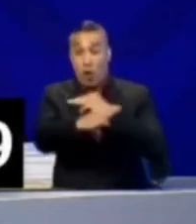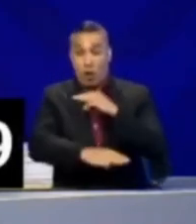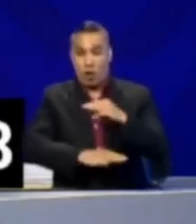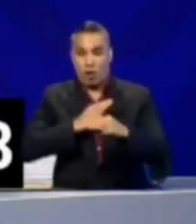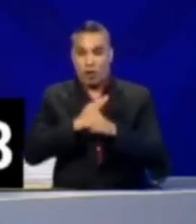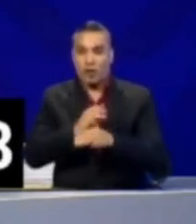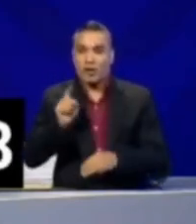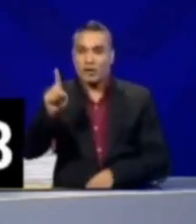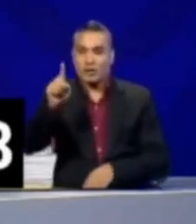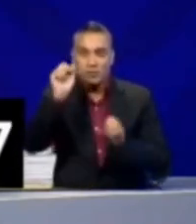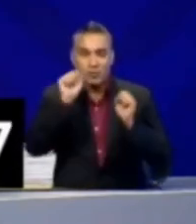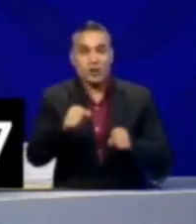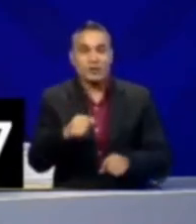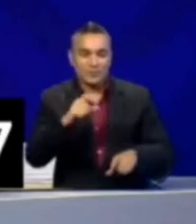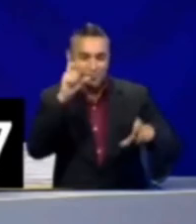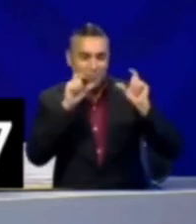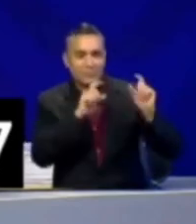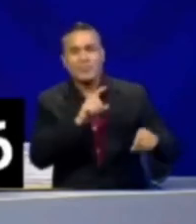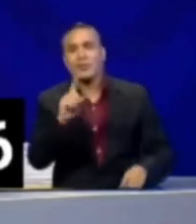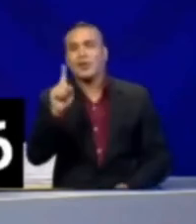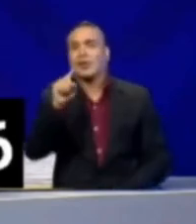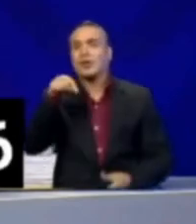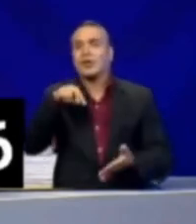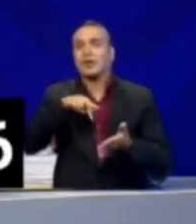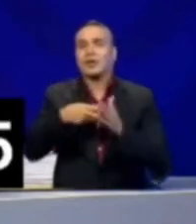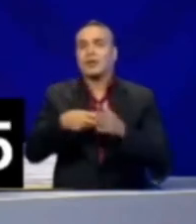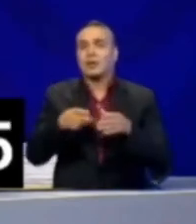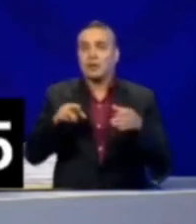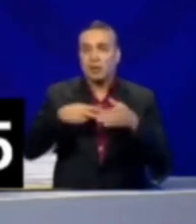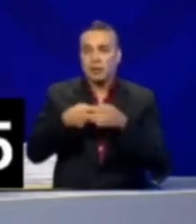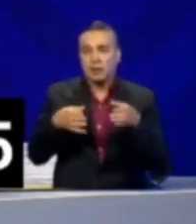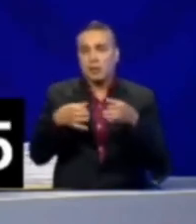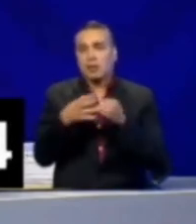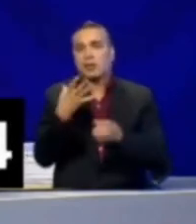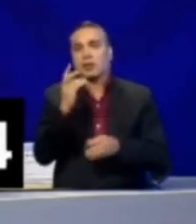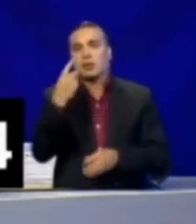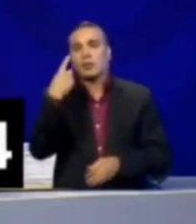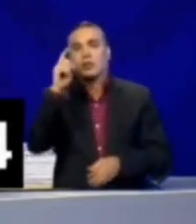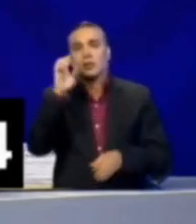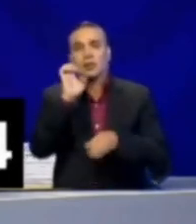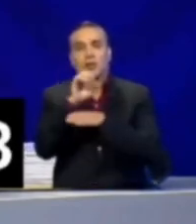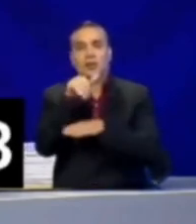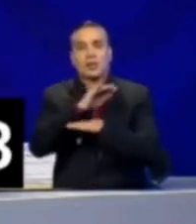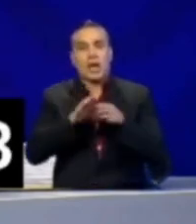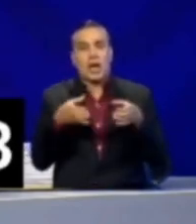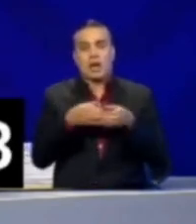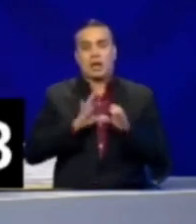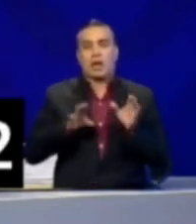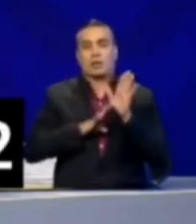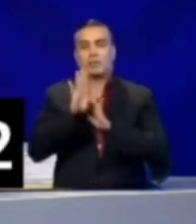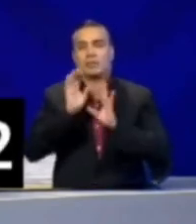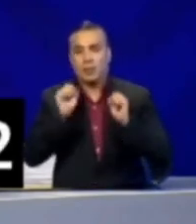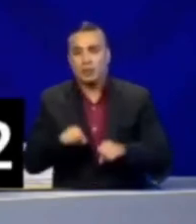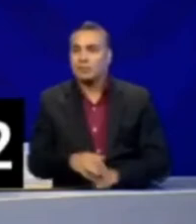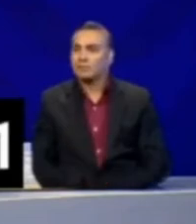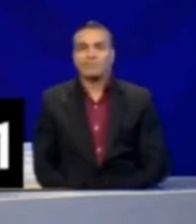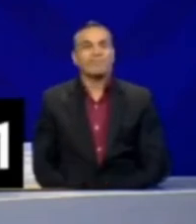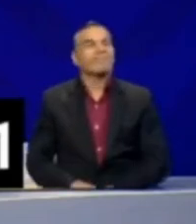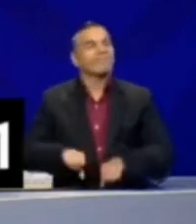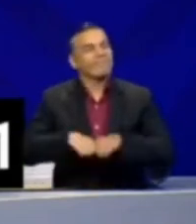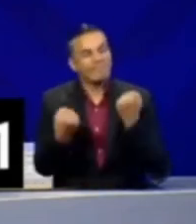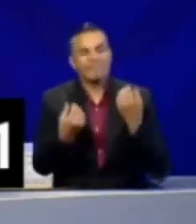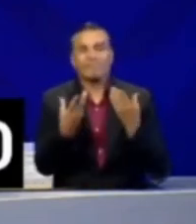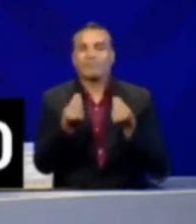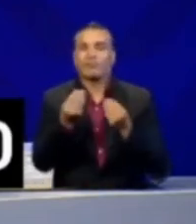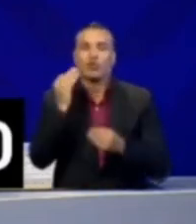mundo, Andrés. No pretendas encerrarnos entre diecisiete millones de ecuatorianos, que vas a hacerle un grave daño